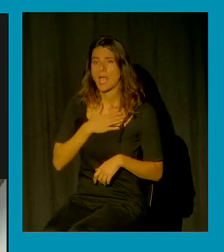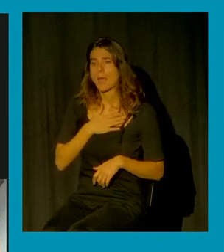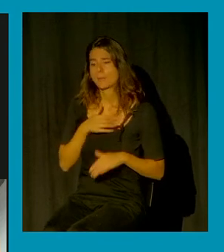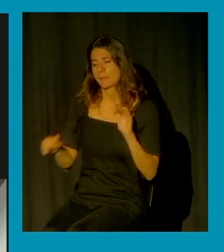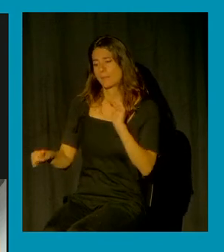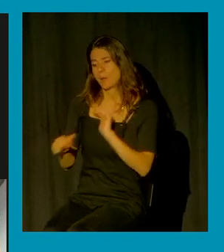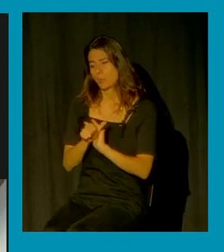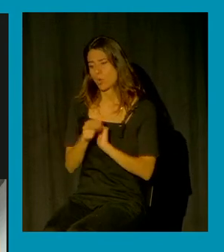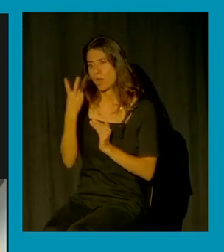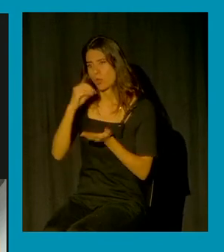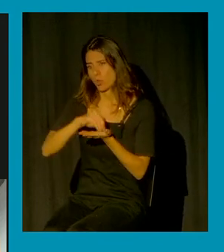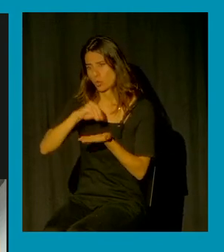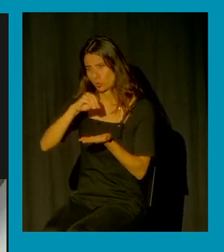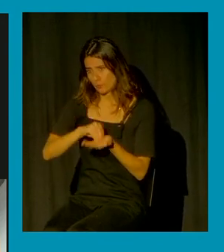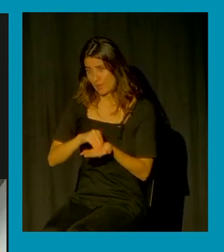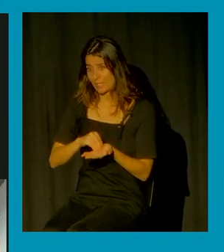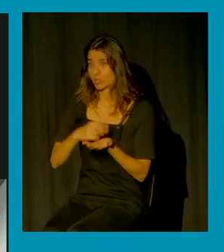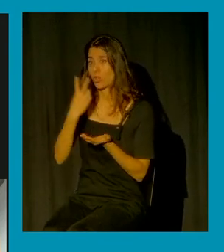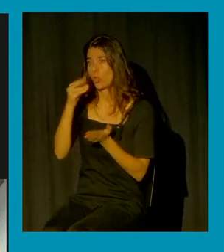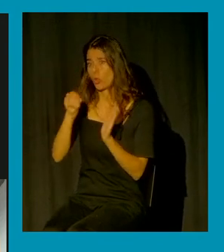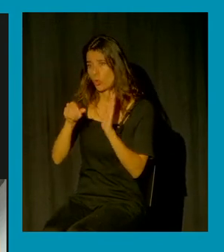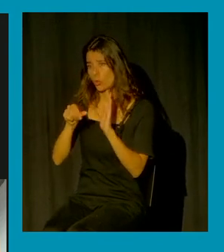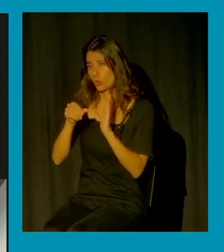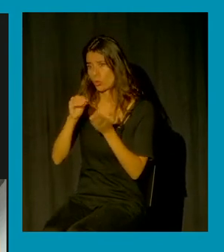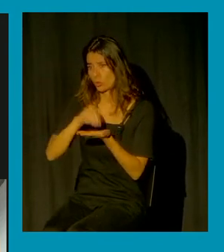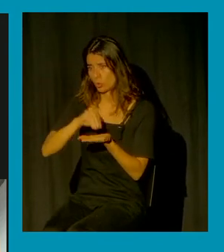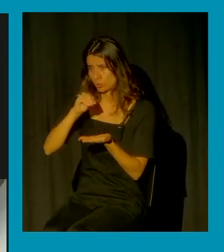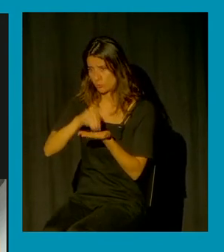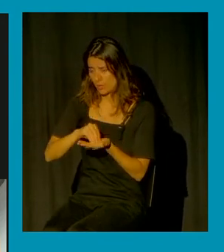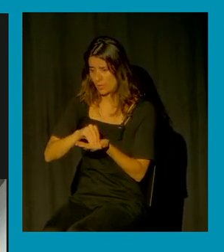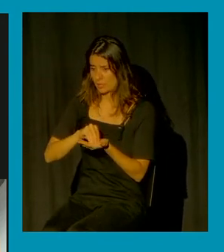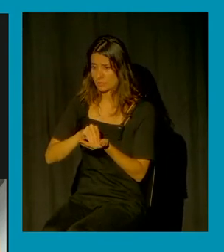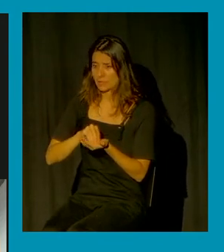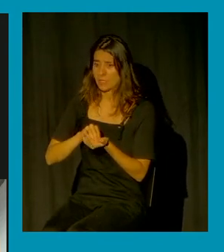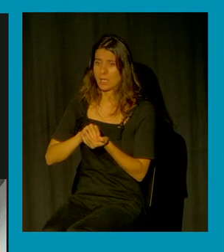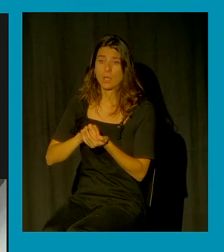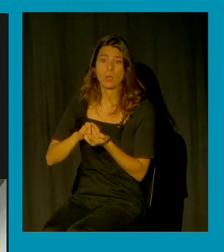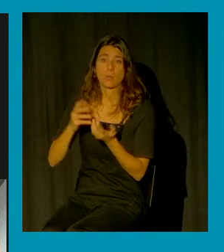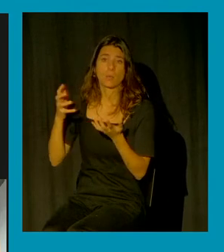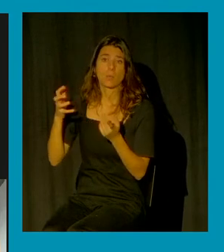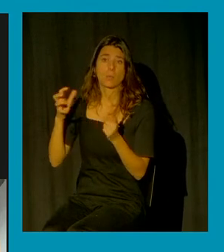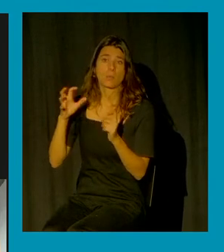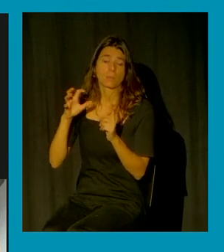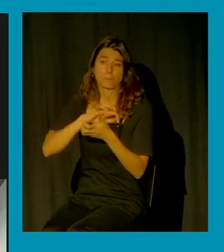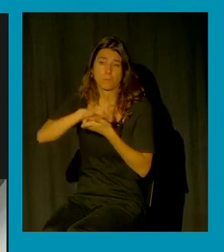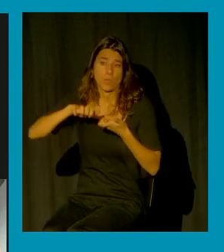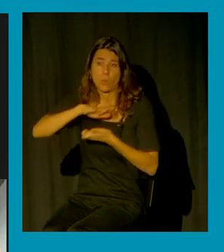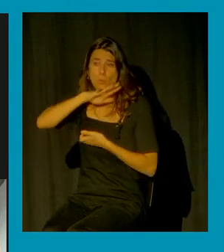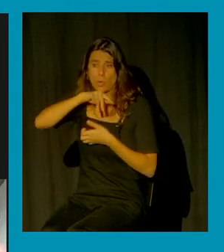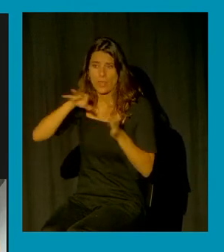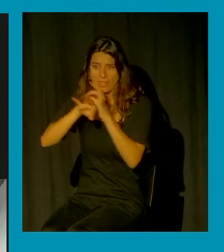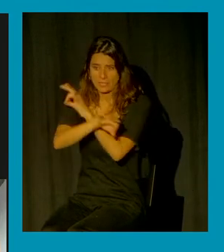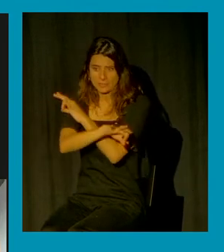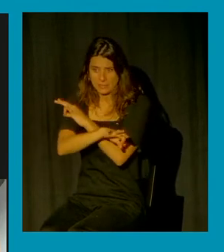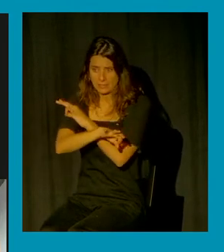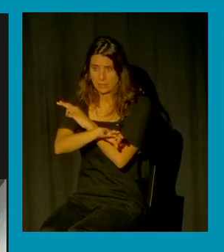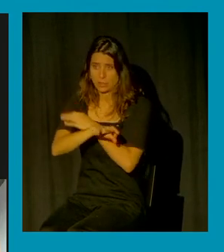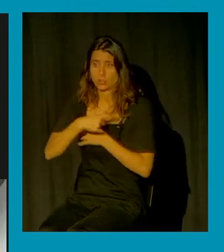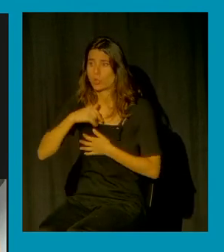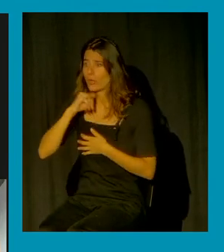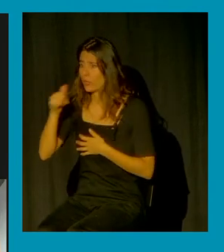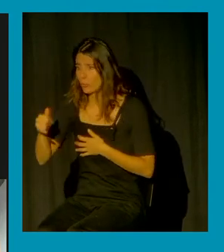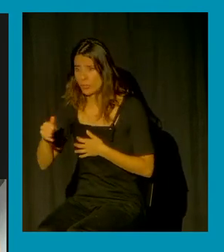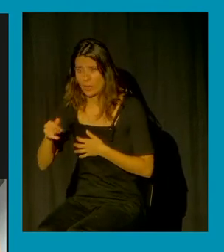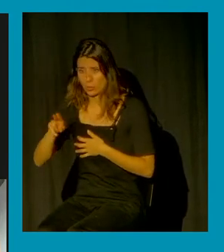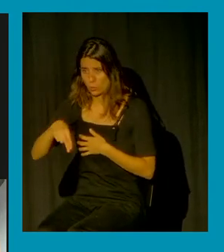denunciado ninguna de las dos sabía que diría que fui sabía que dirían que fui yo la imprudente efectivamente porque todas